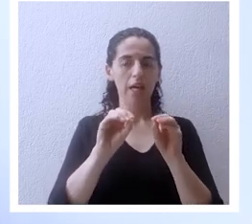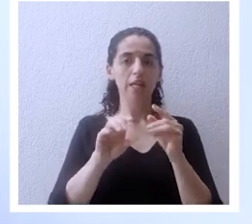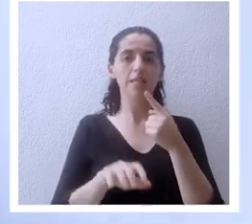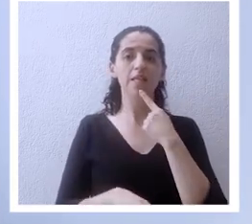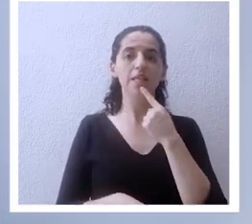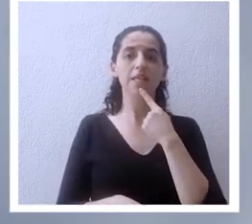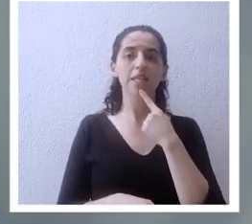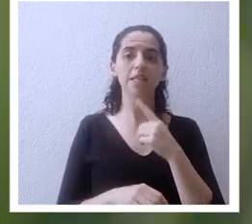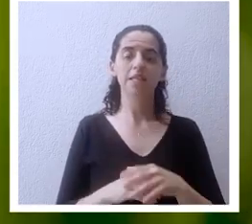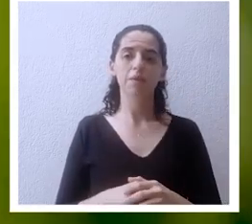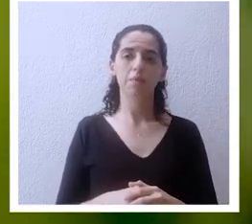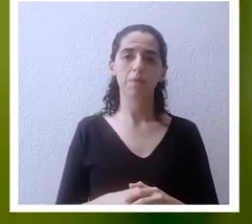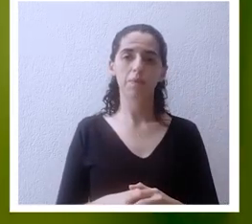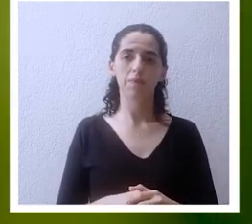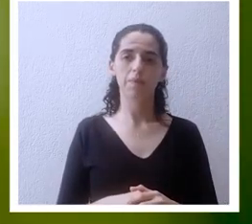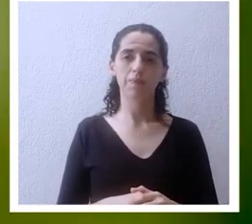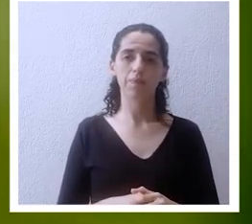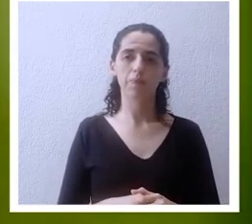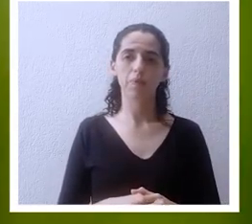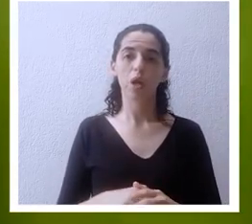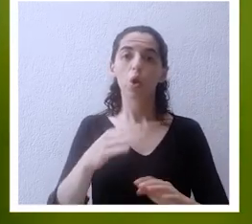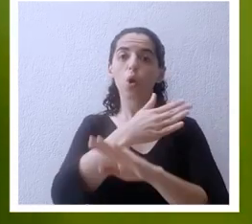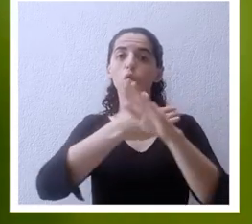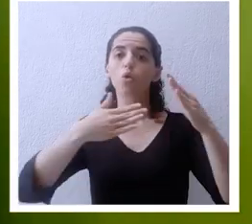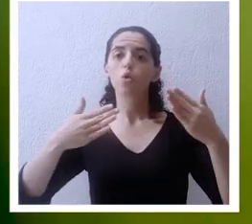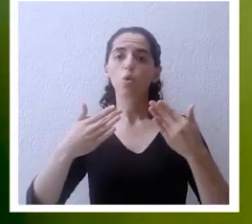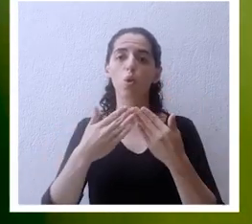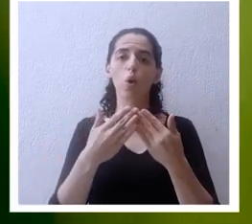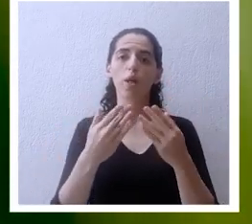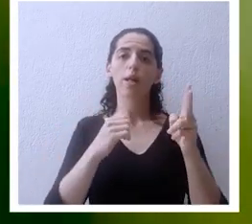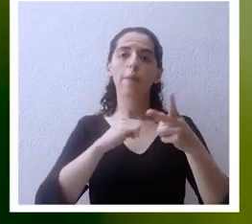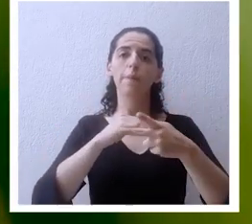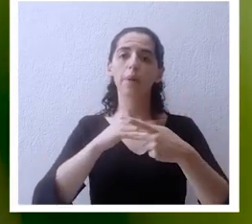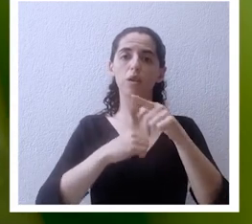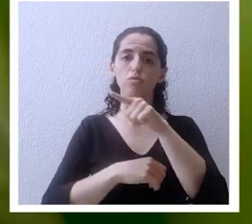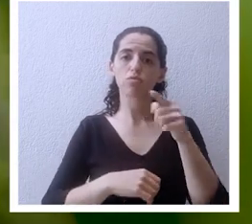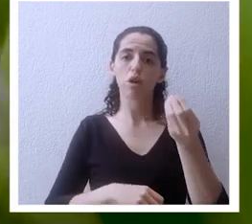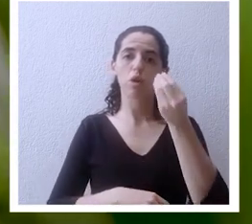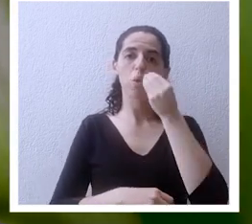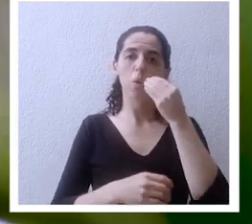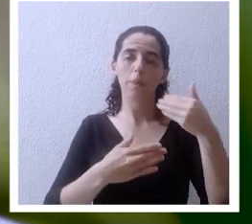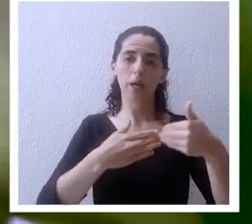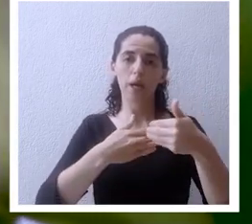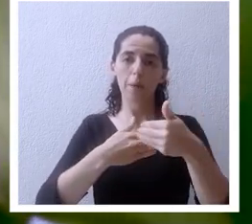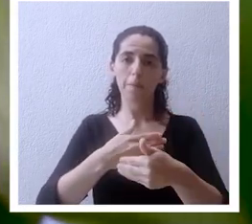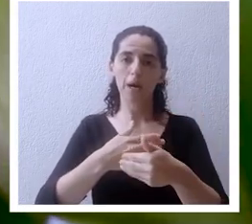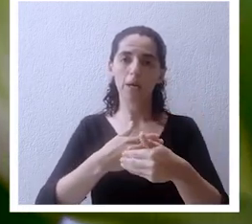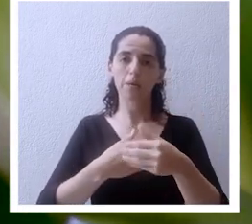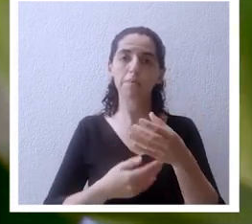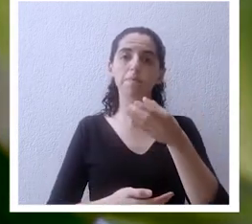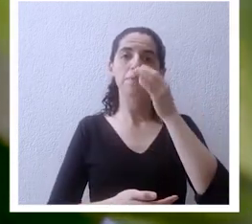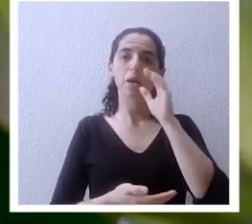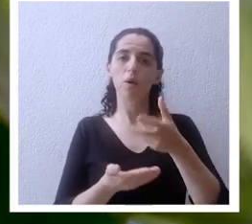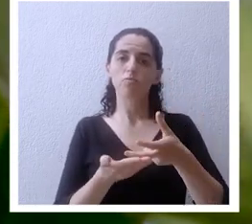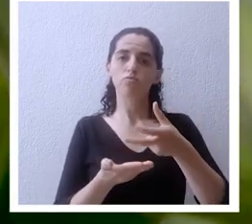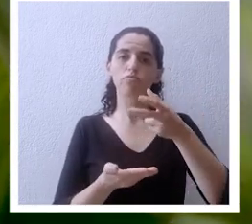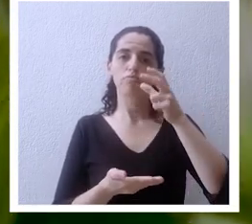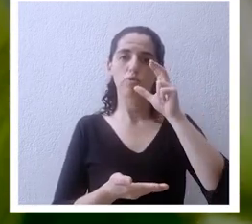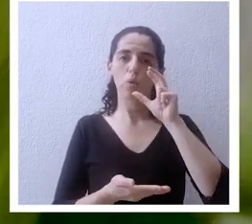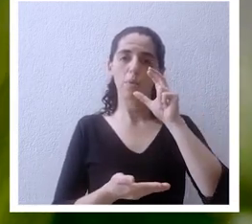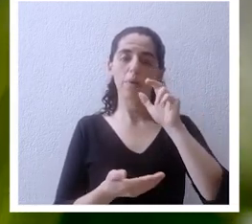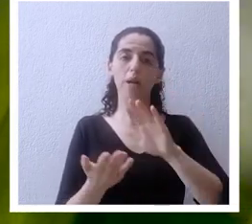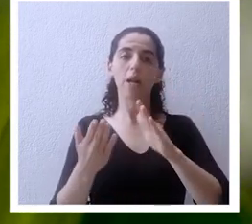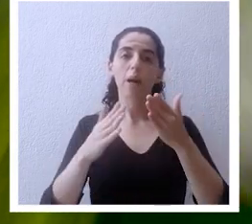11.26 dice así pues todas las veces que comierais este pan y bebierais esta copa la